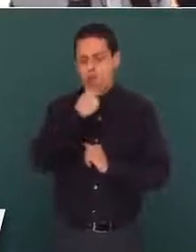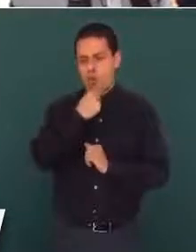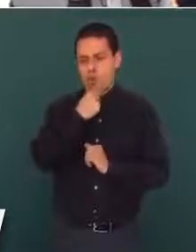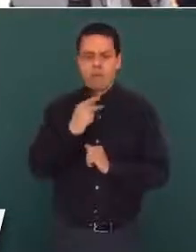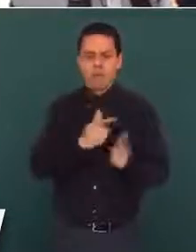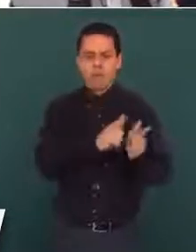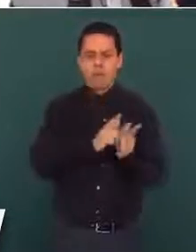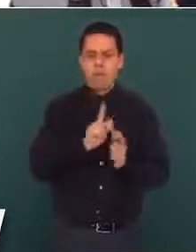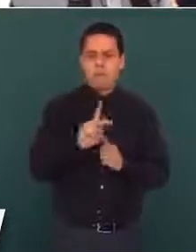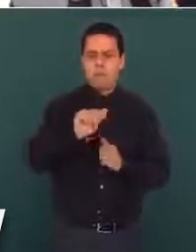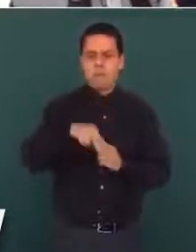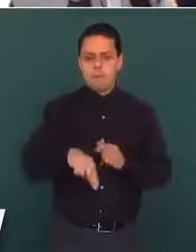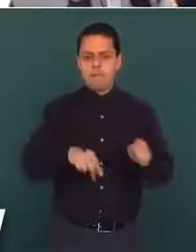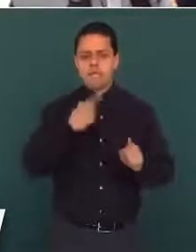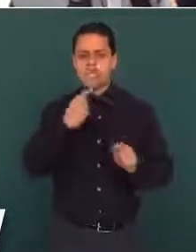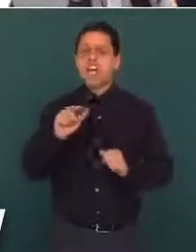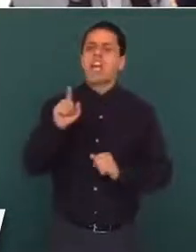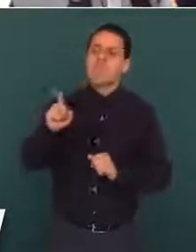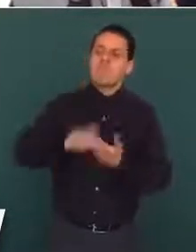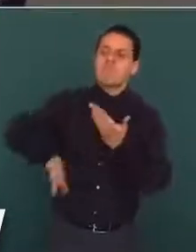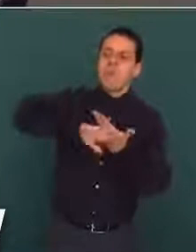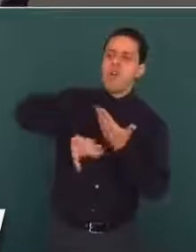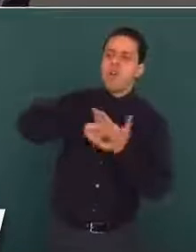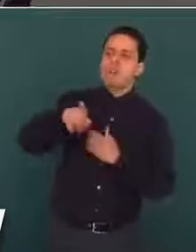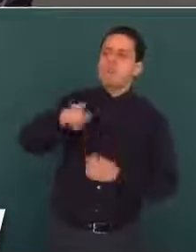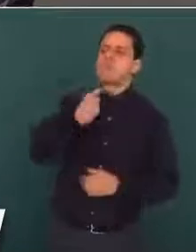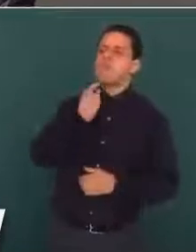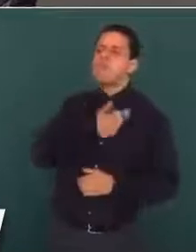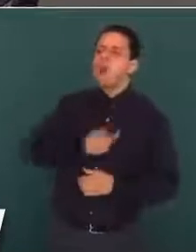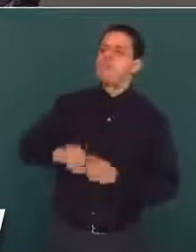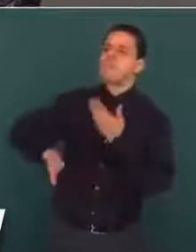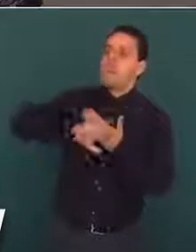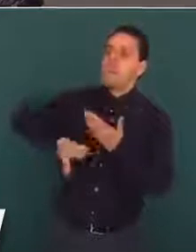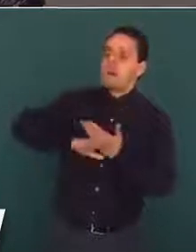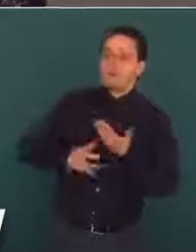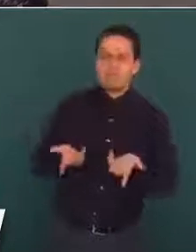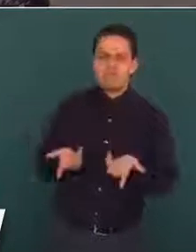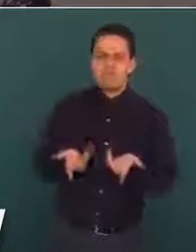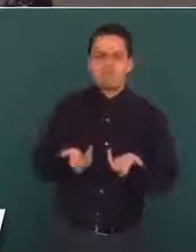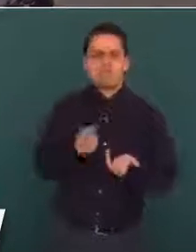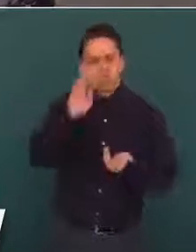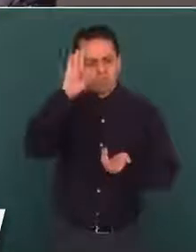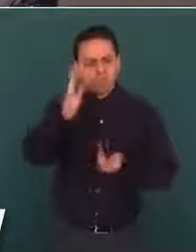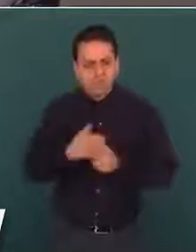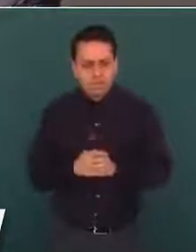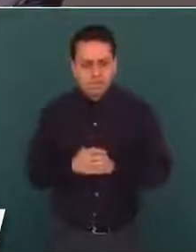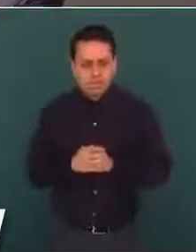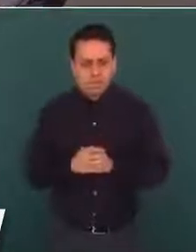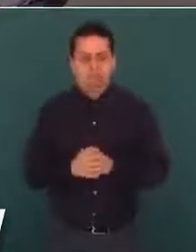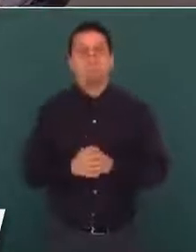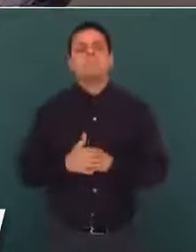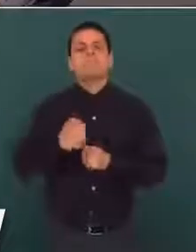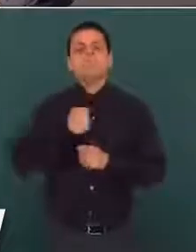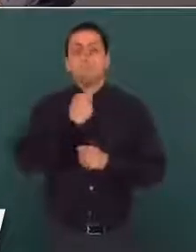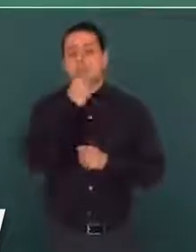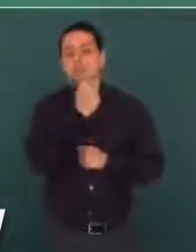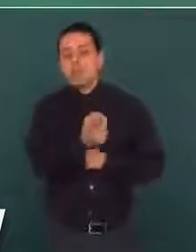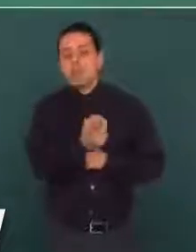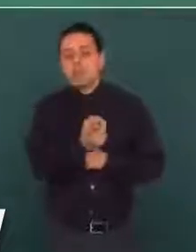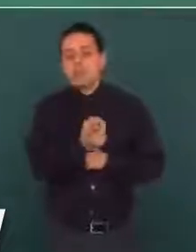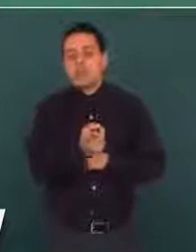golpeteando a los opositores con esta denuncia. Pues yo les diría que el que está bien